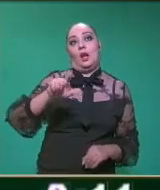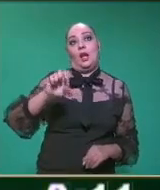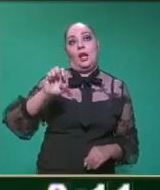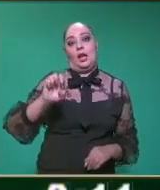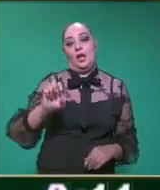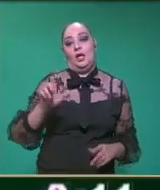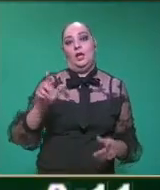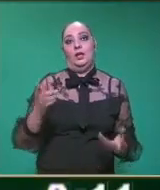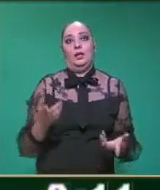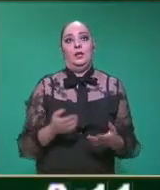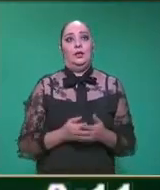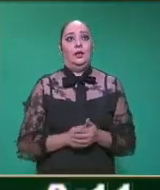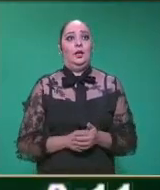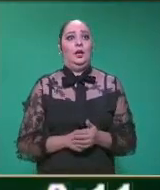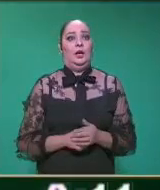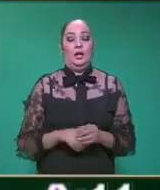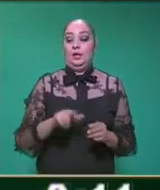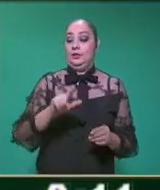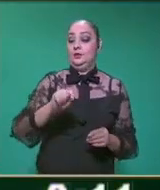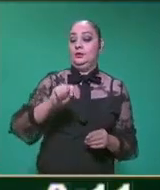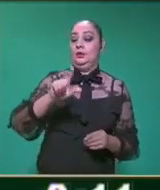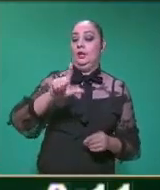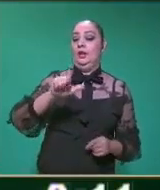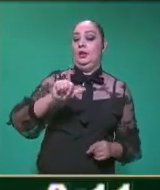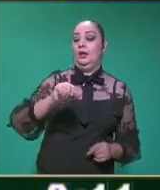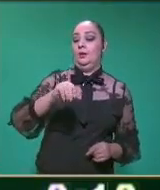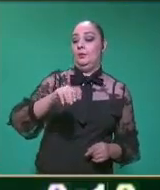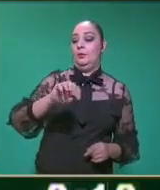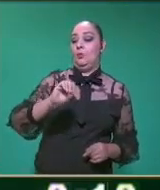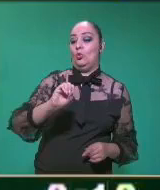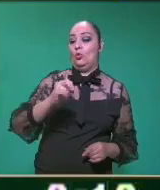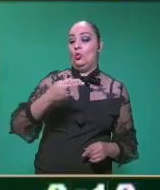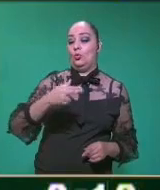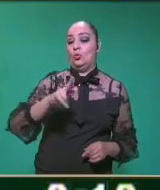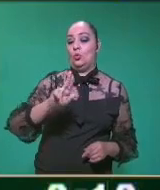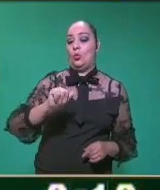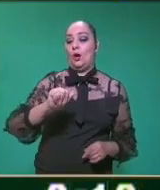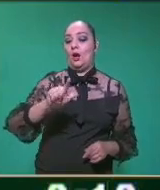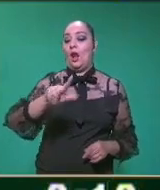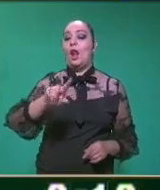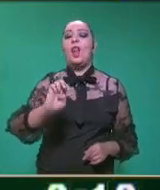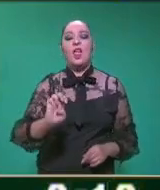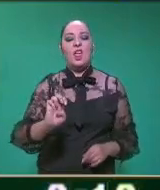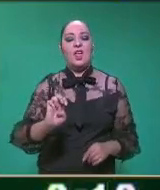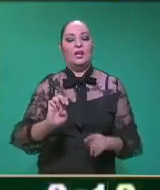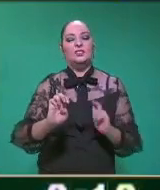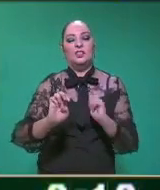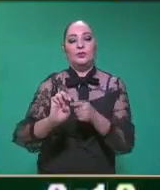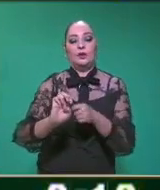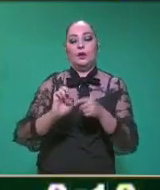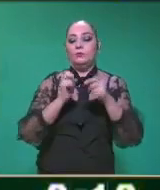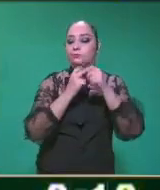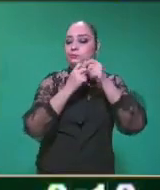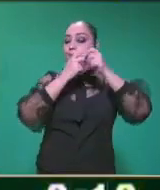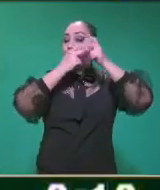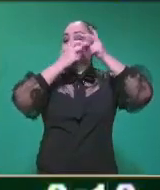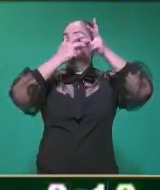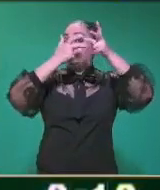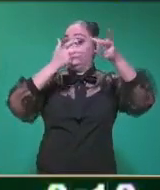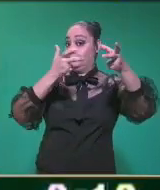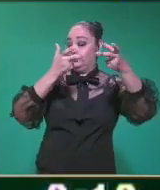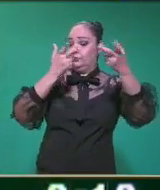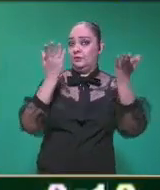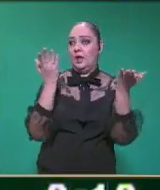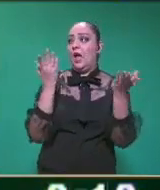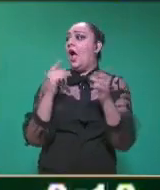-mo-huale. Tla-huale. Tla-mo Tla-mo-huale se dice. ¿Qué quiere decir? Que es inteligente. ¿Alguien le ha